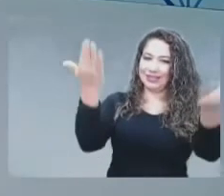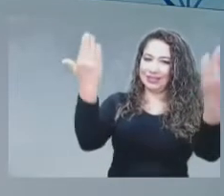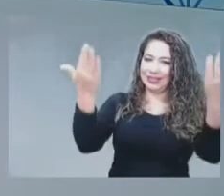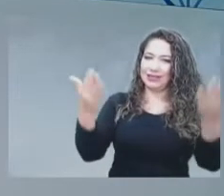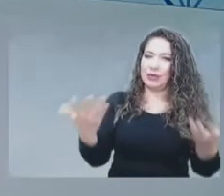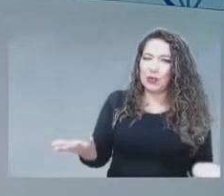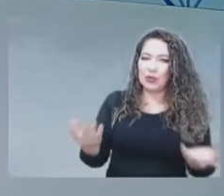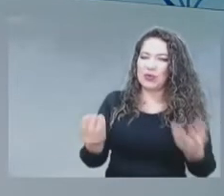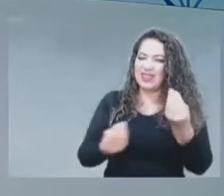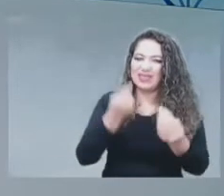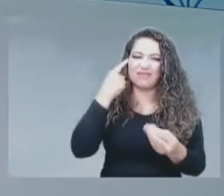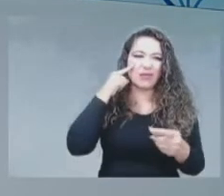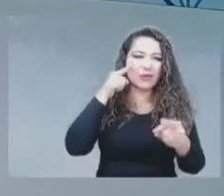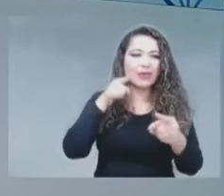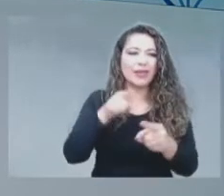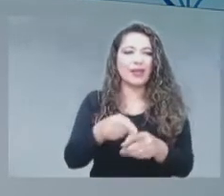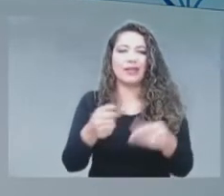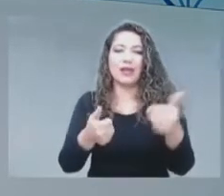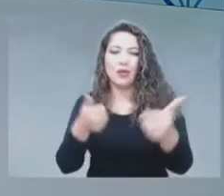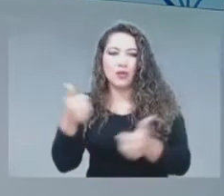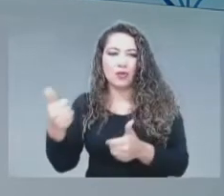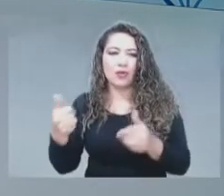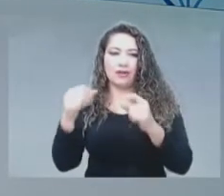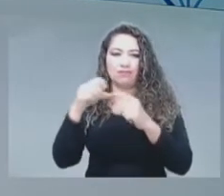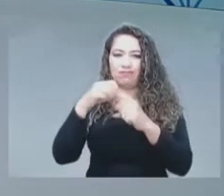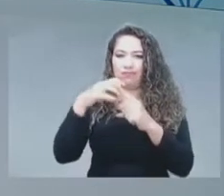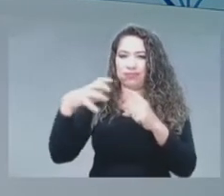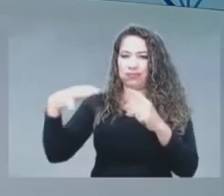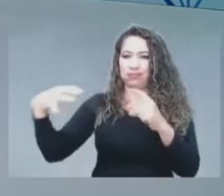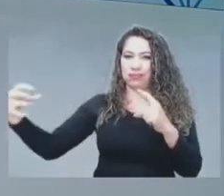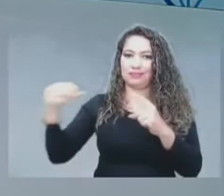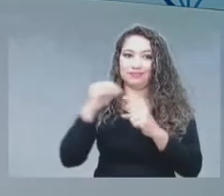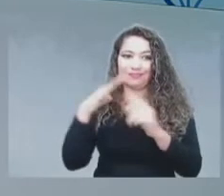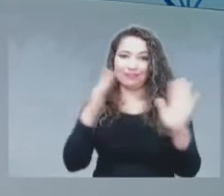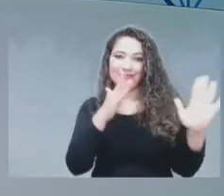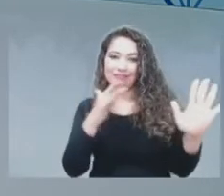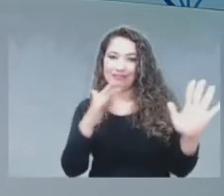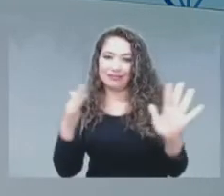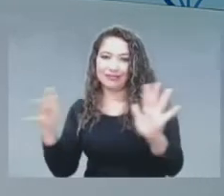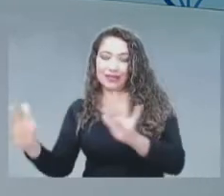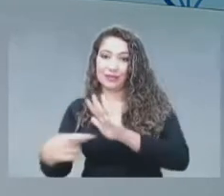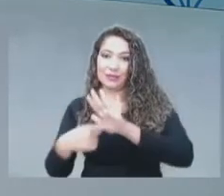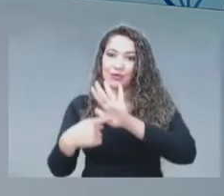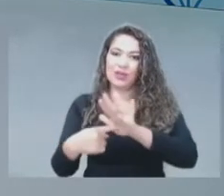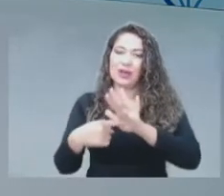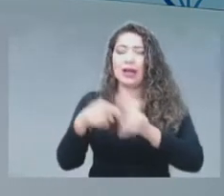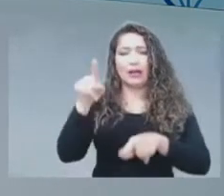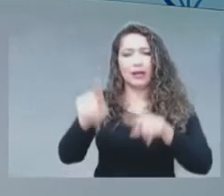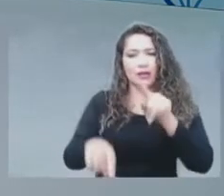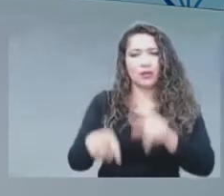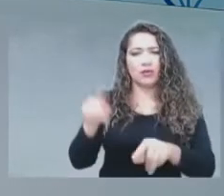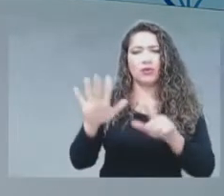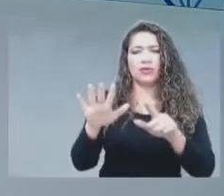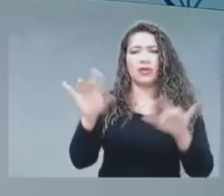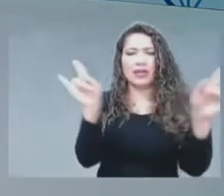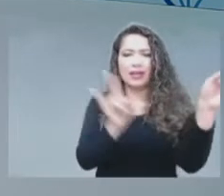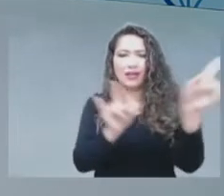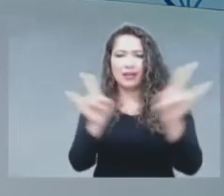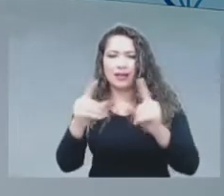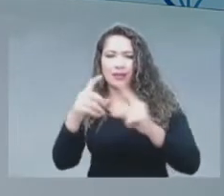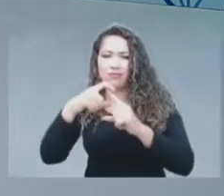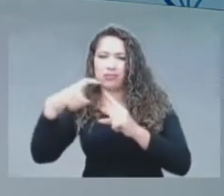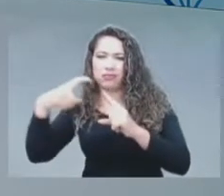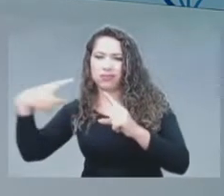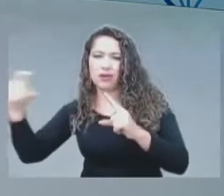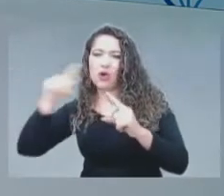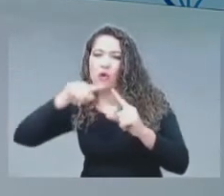disminuir contraprestaciones para los enlaces de microondas, para aquellos enlaces que